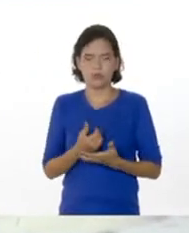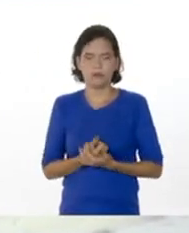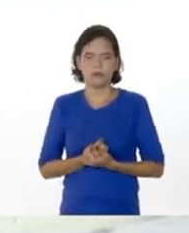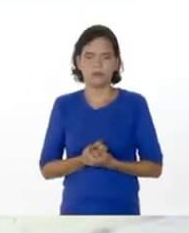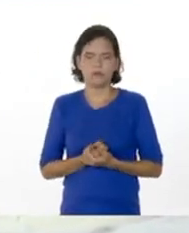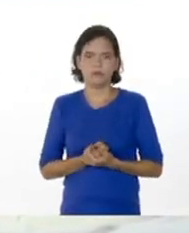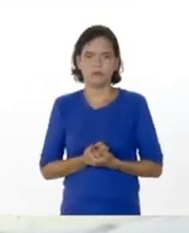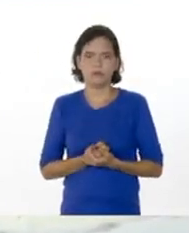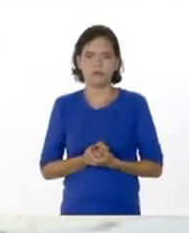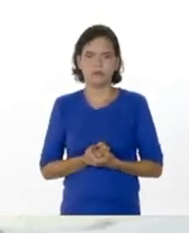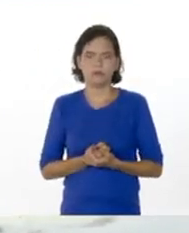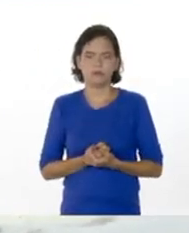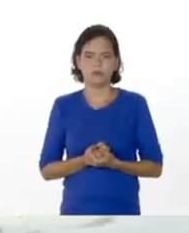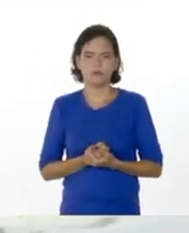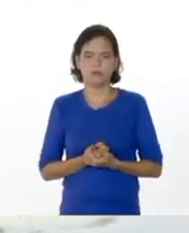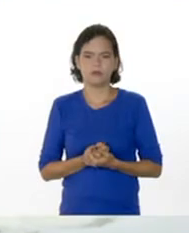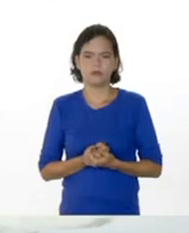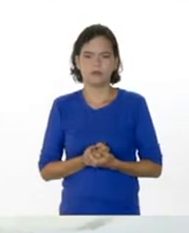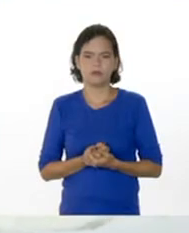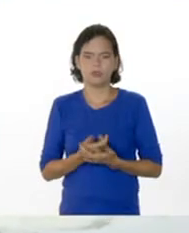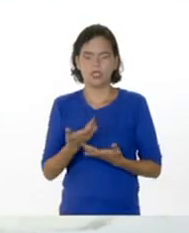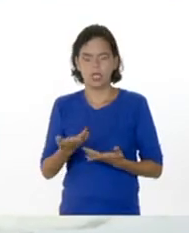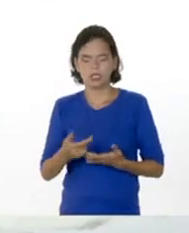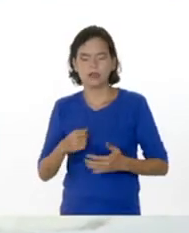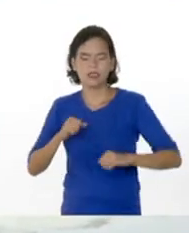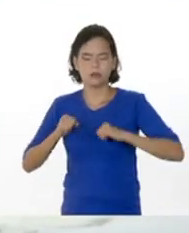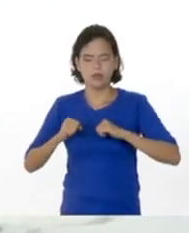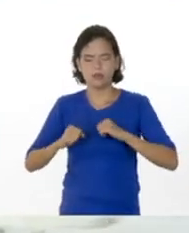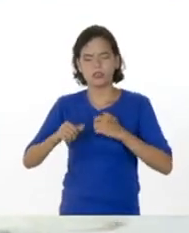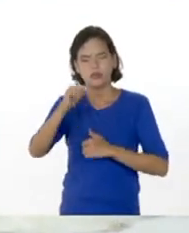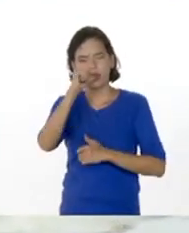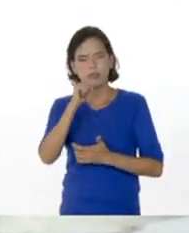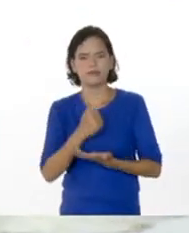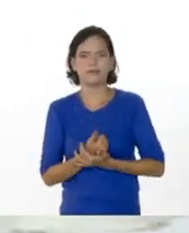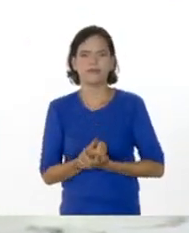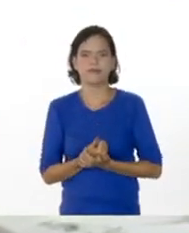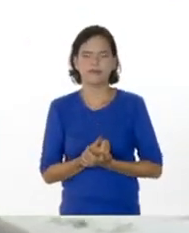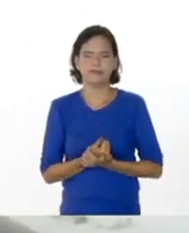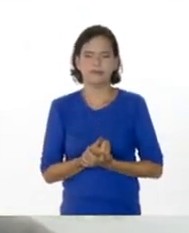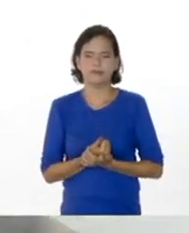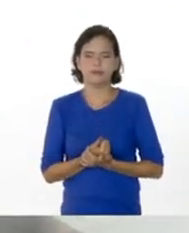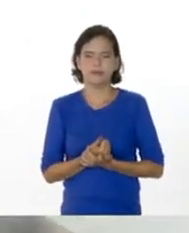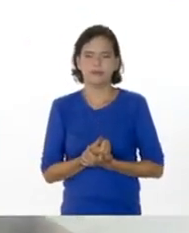a través del fluido. ¿Bien?